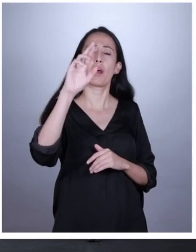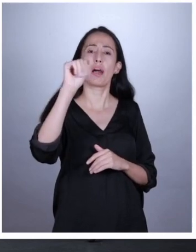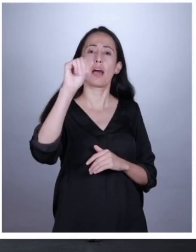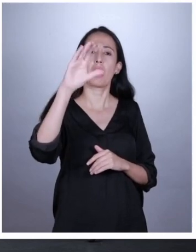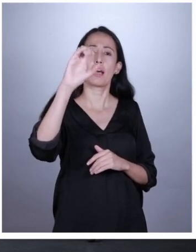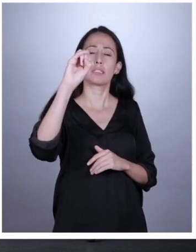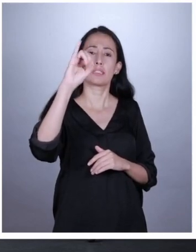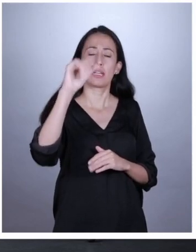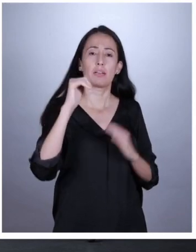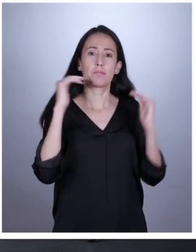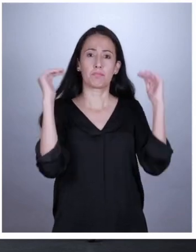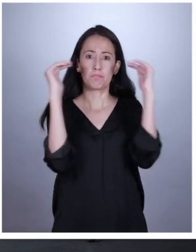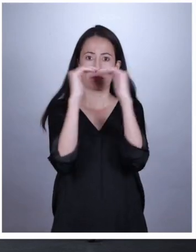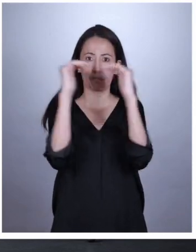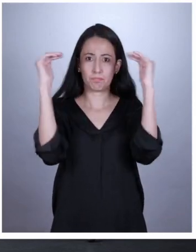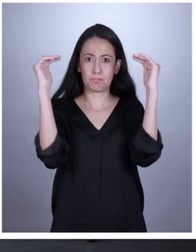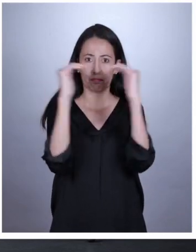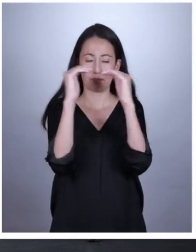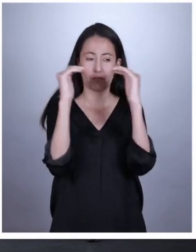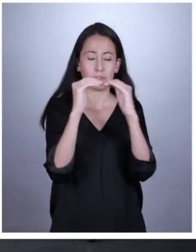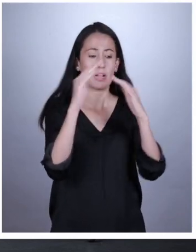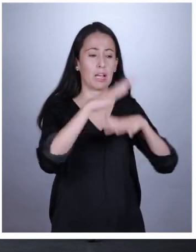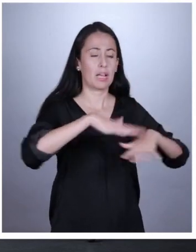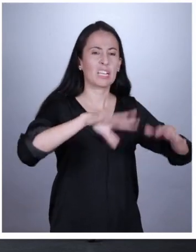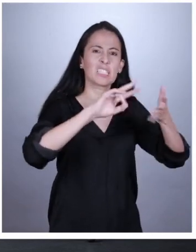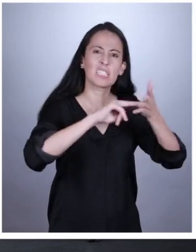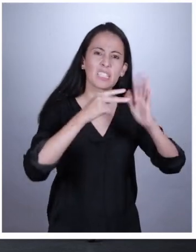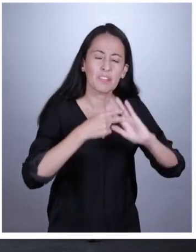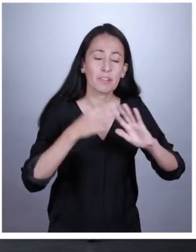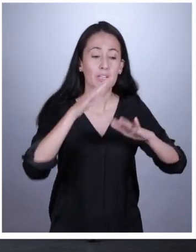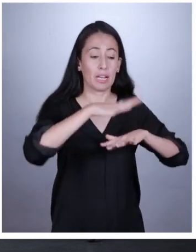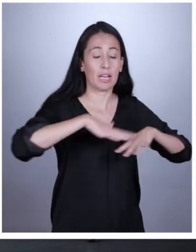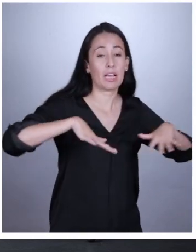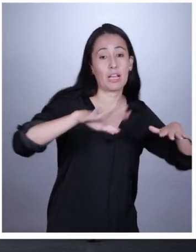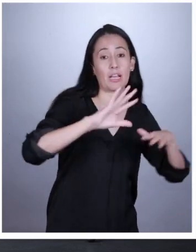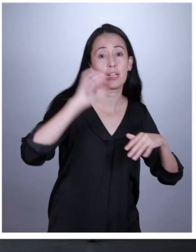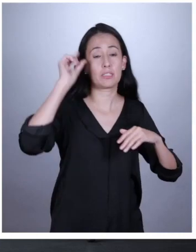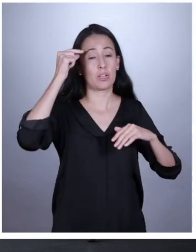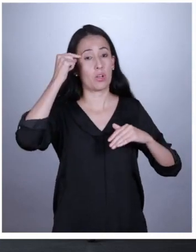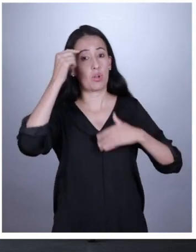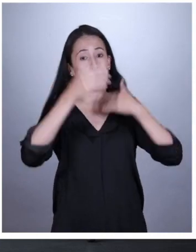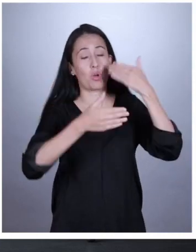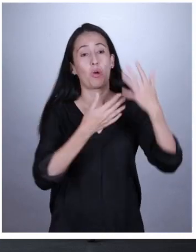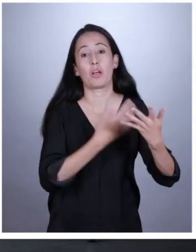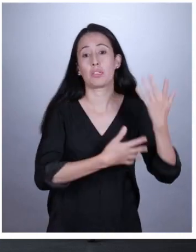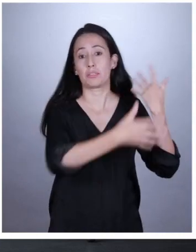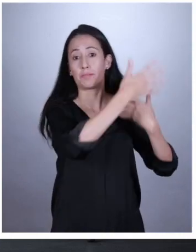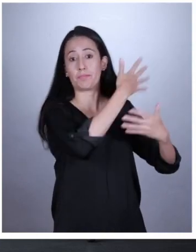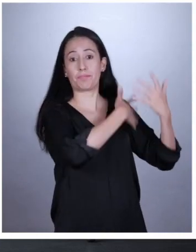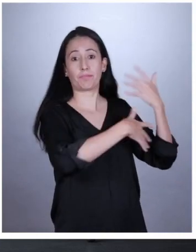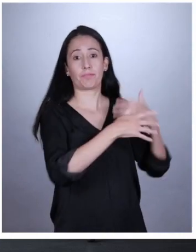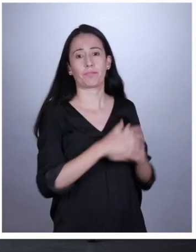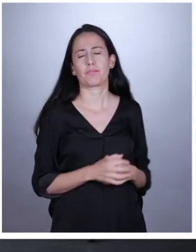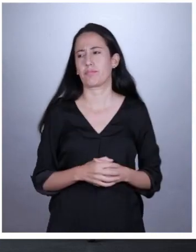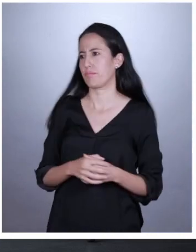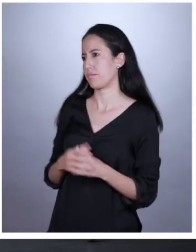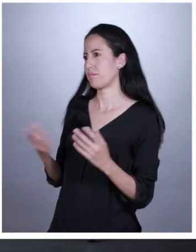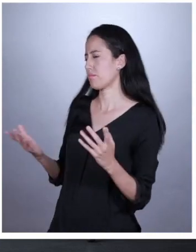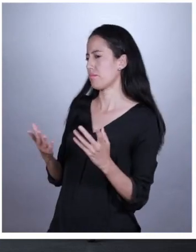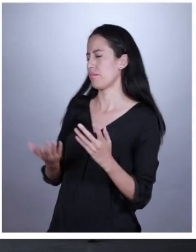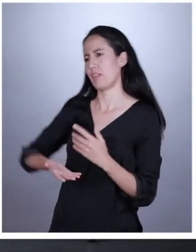Pues la democracia es el gobierno del pueblo, ¿no? Al menos eso era lo que decían los antiguos griegos.